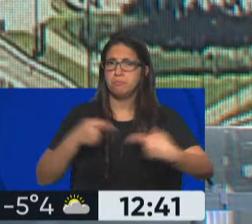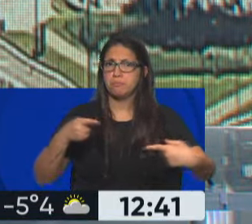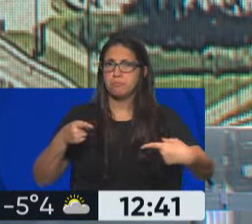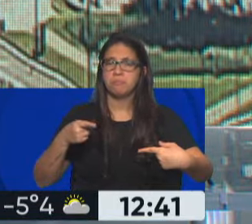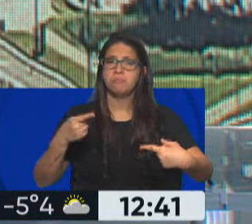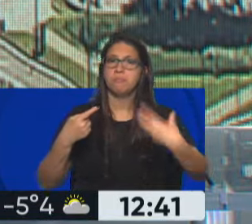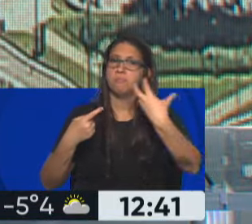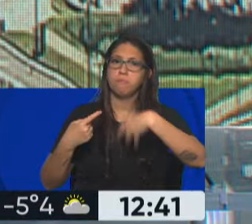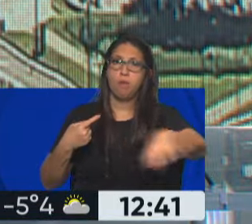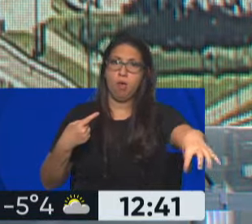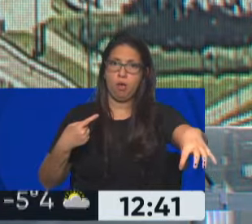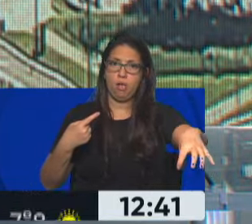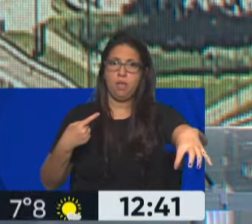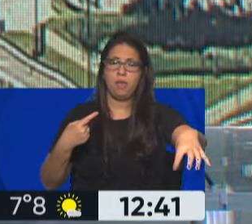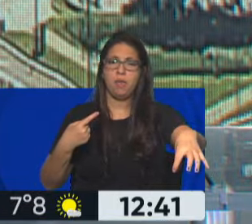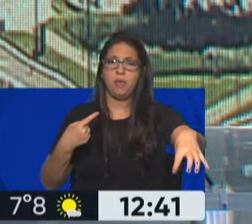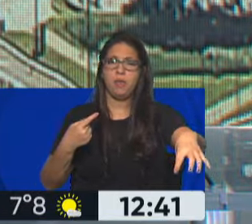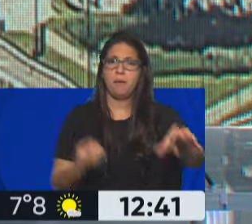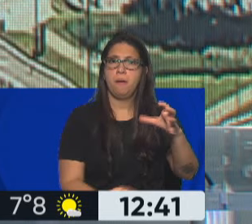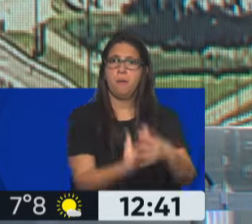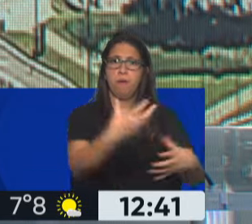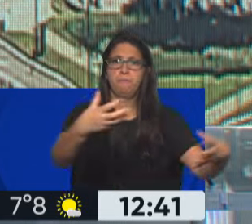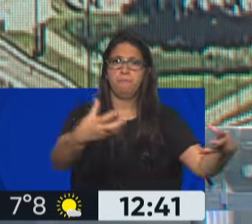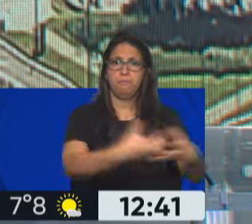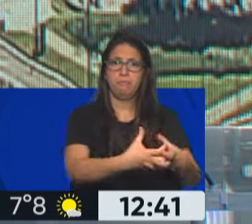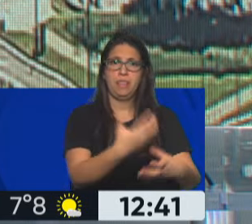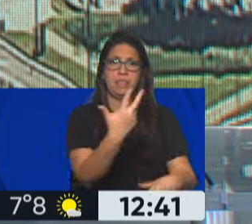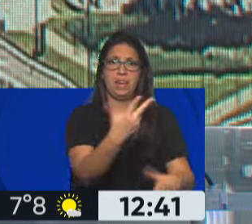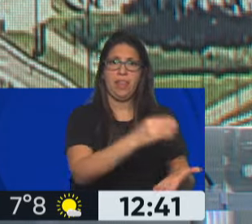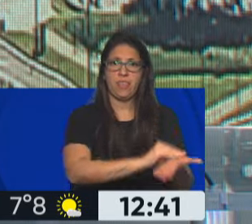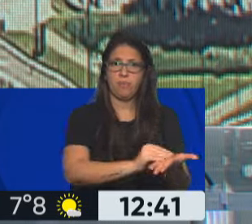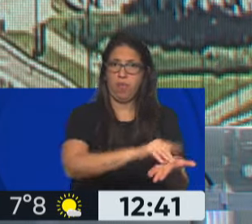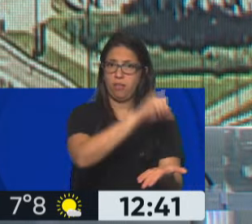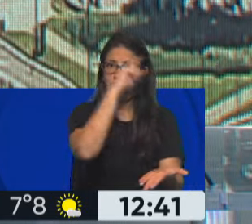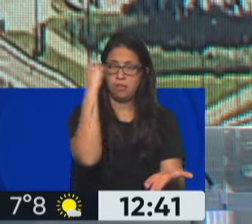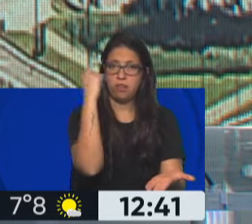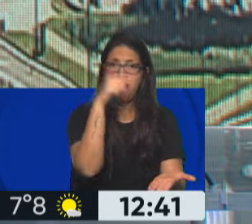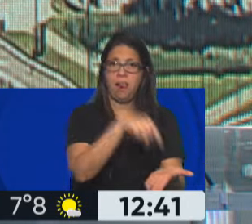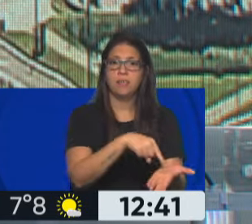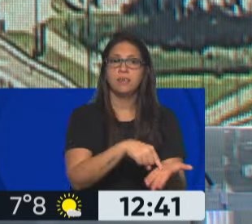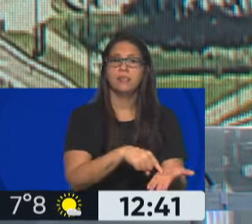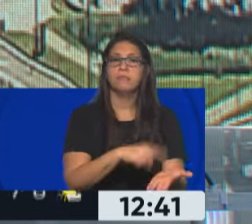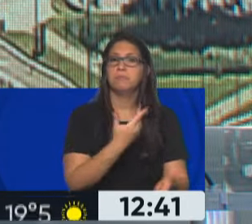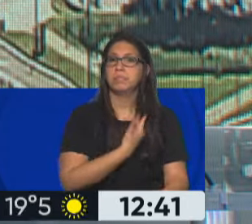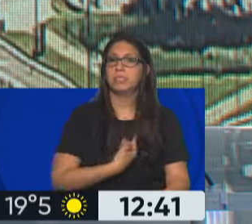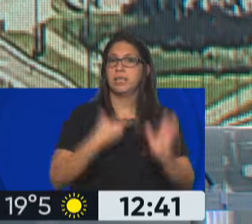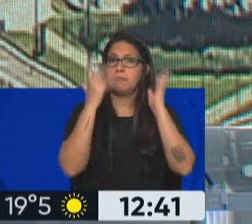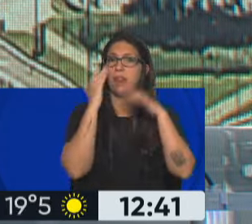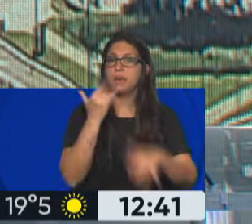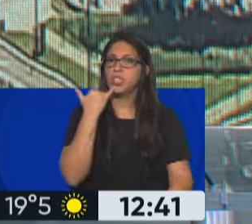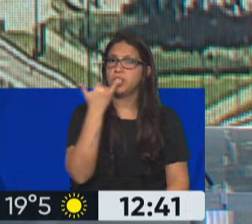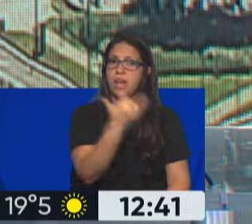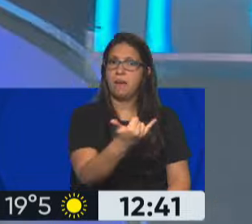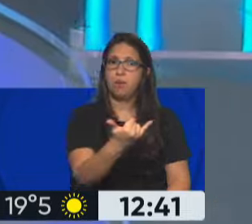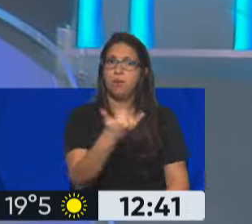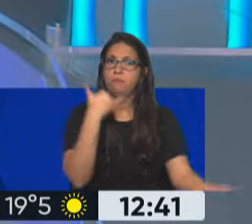se terminó yendo de esa bancada, abrió su propio bloque de tres diputados nacionales. El propio presidente Javier Milley levantó el teléfono y habló